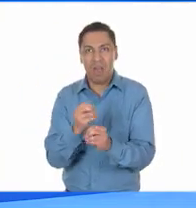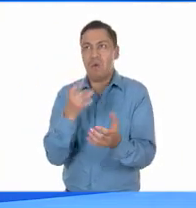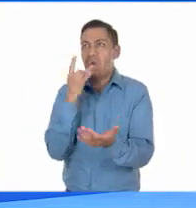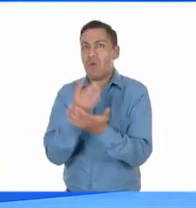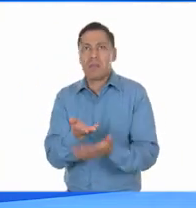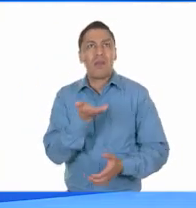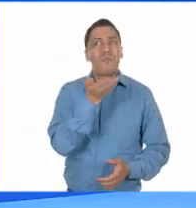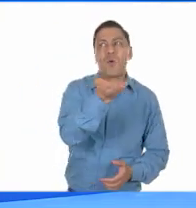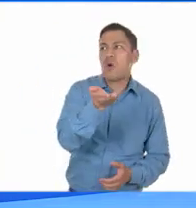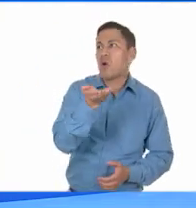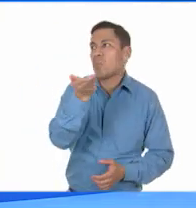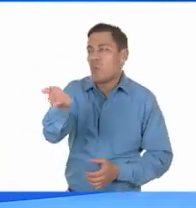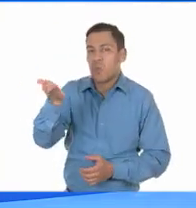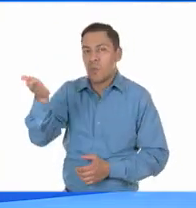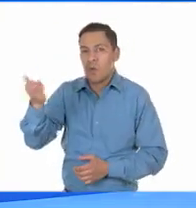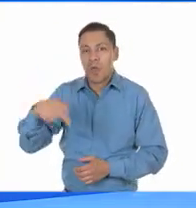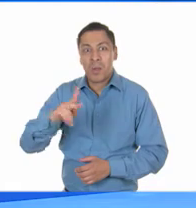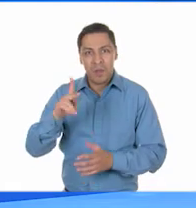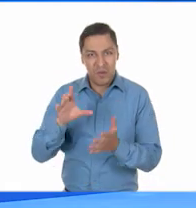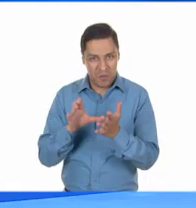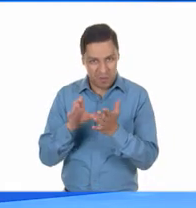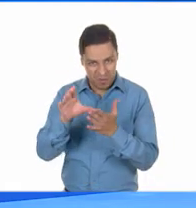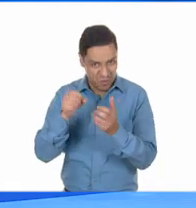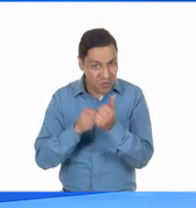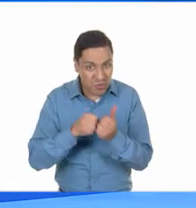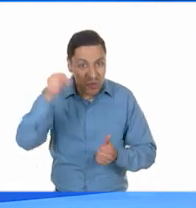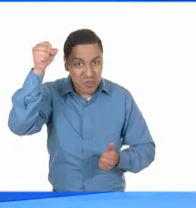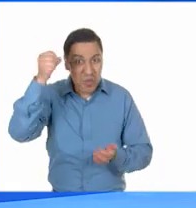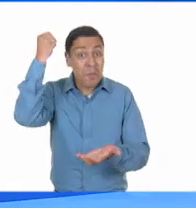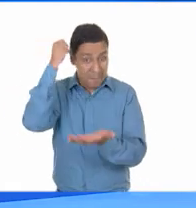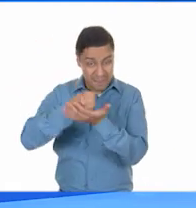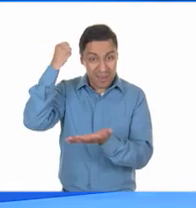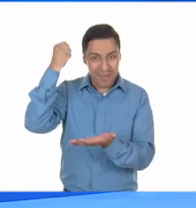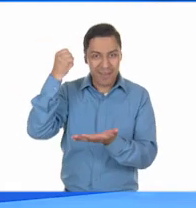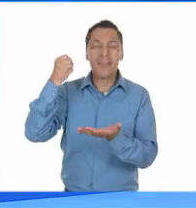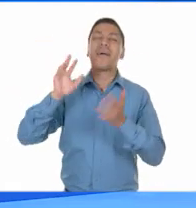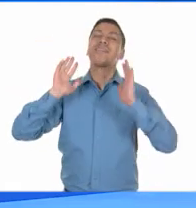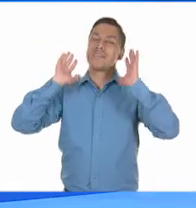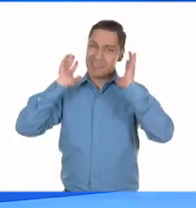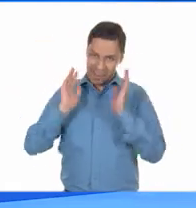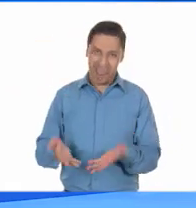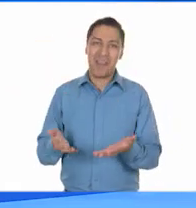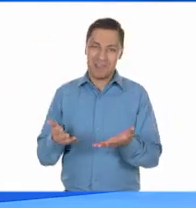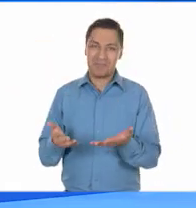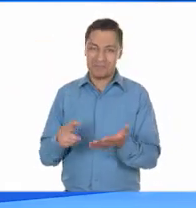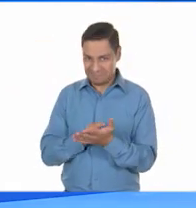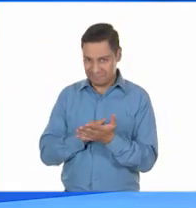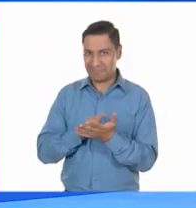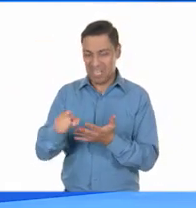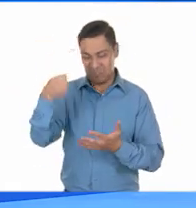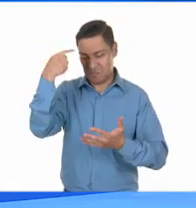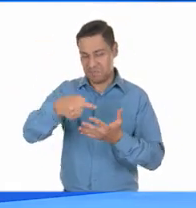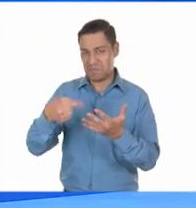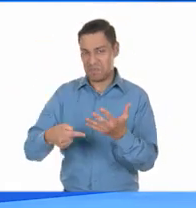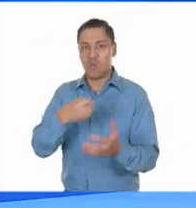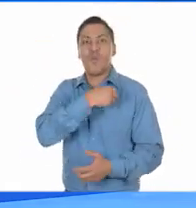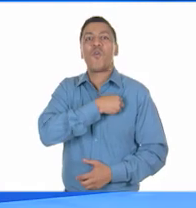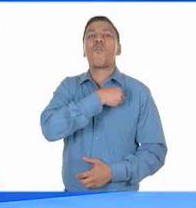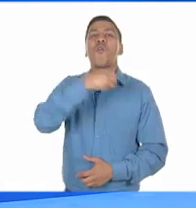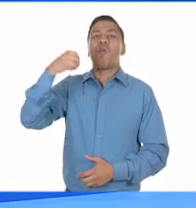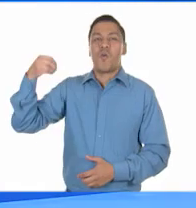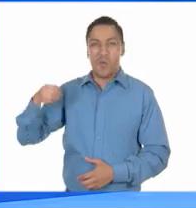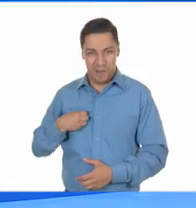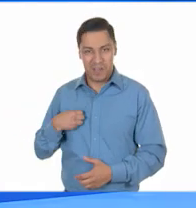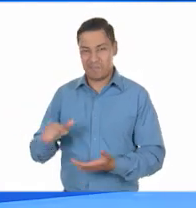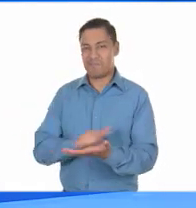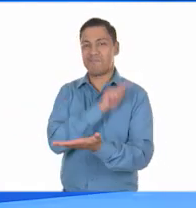sea, algo que se quería, pero aún no se tenía. Y a partir de esta constitución, estas demandas se convirtieron en